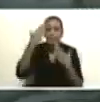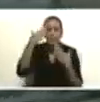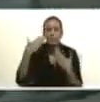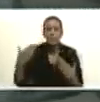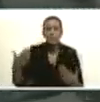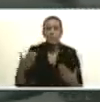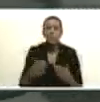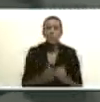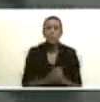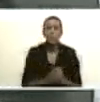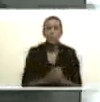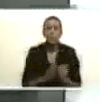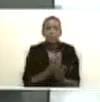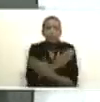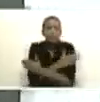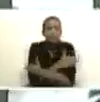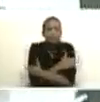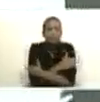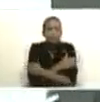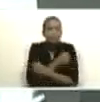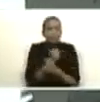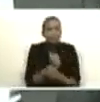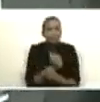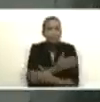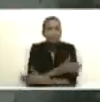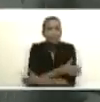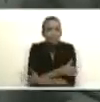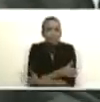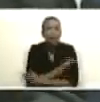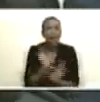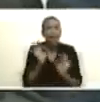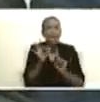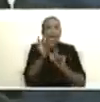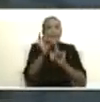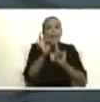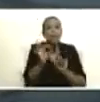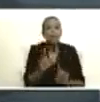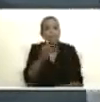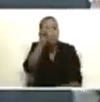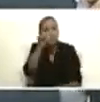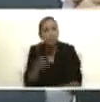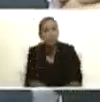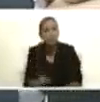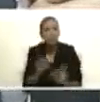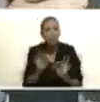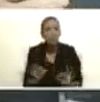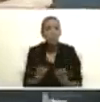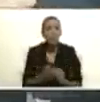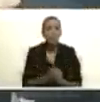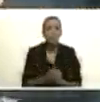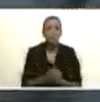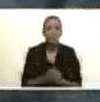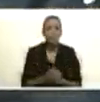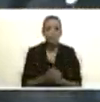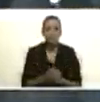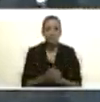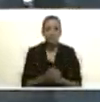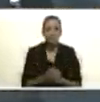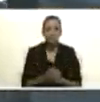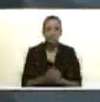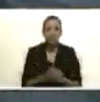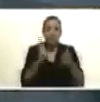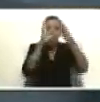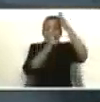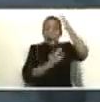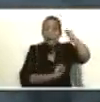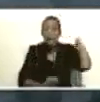un abrazo muy especial a la